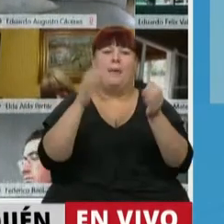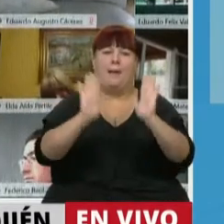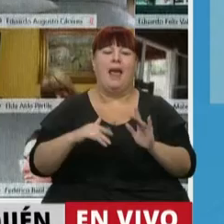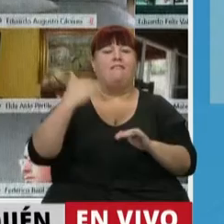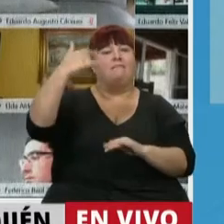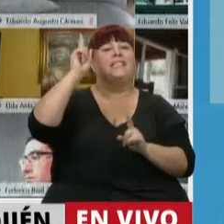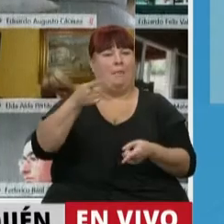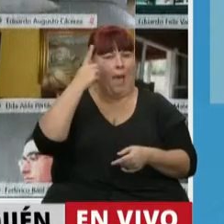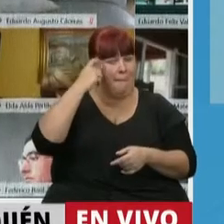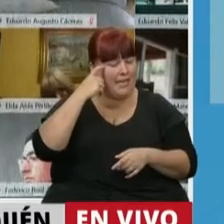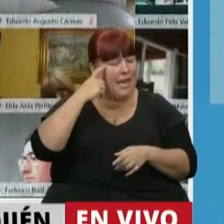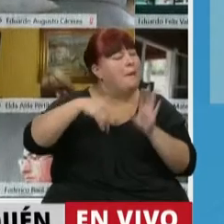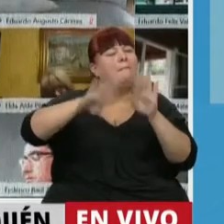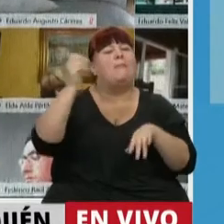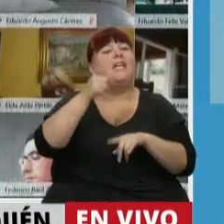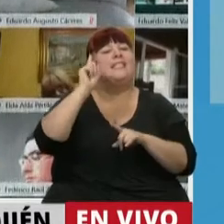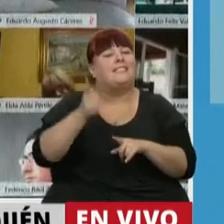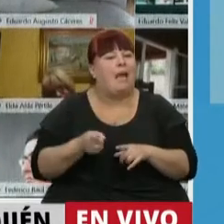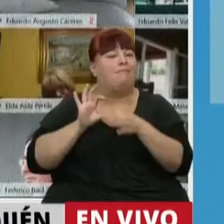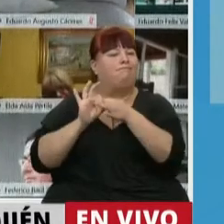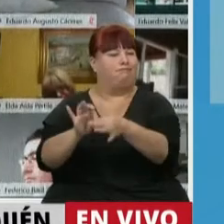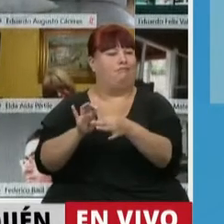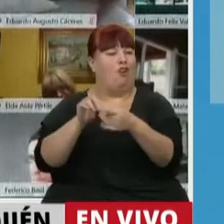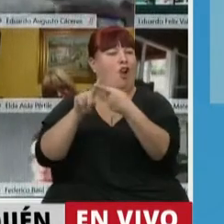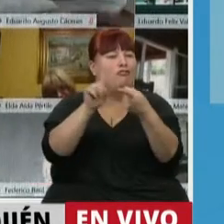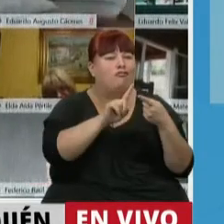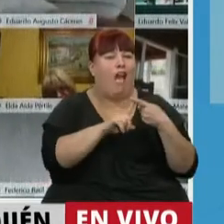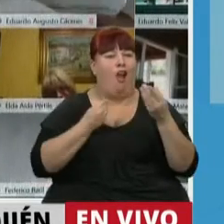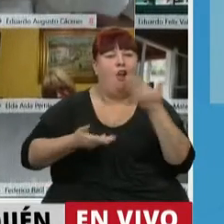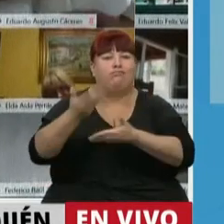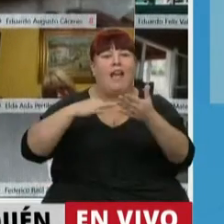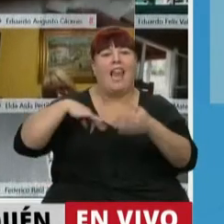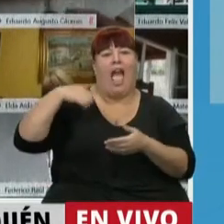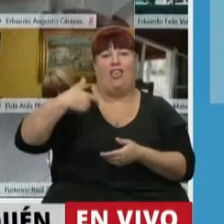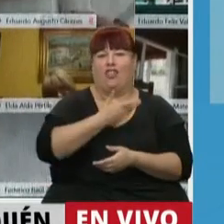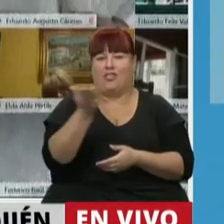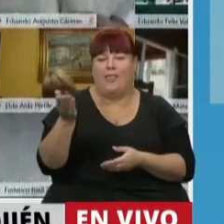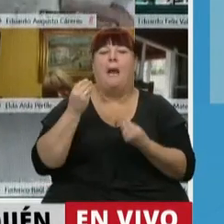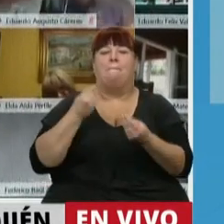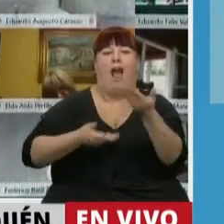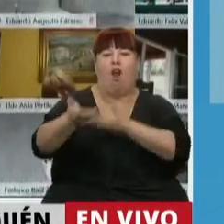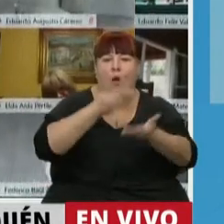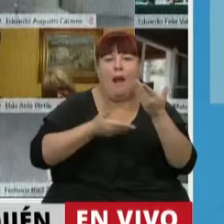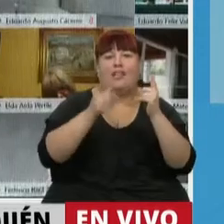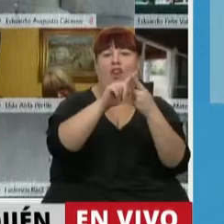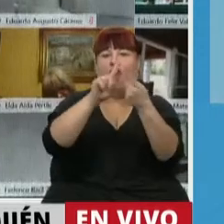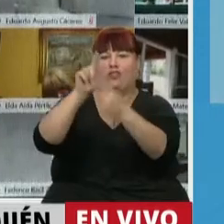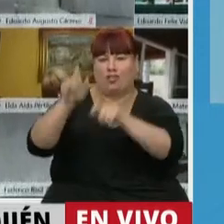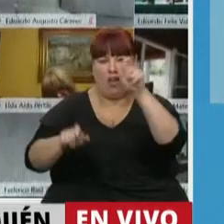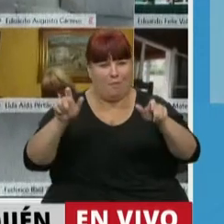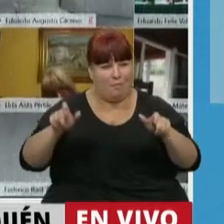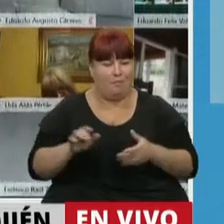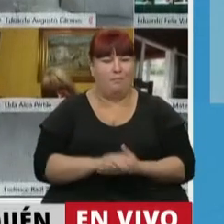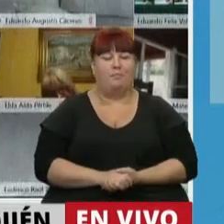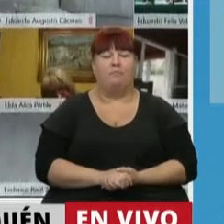aprender, pero fundamentalmente son los lazos, la puerta de entrada a la vida en la sociedad para compartir y vincularse con los otros.